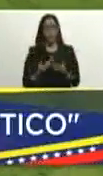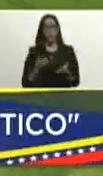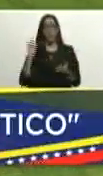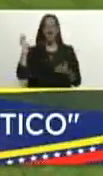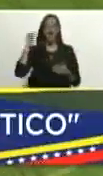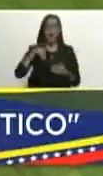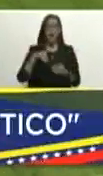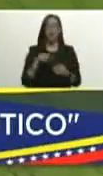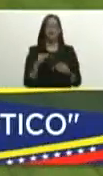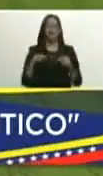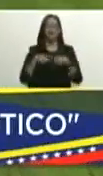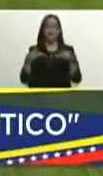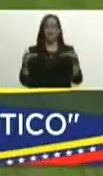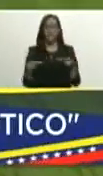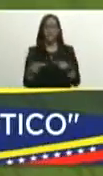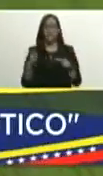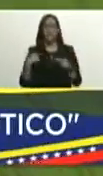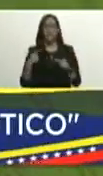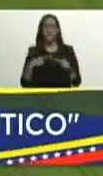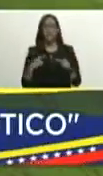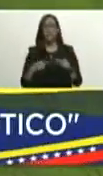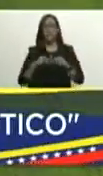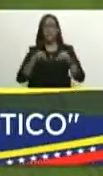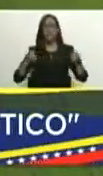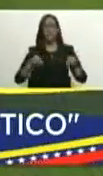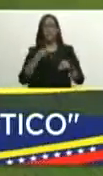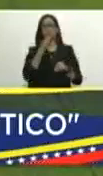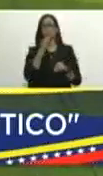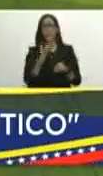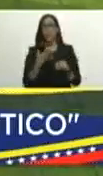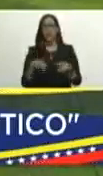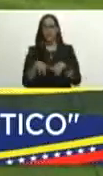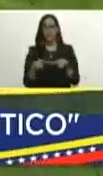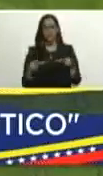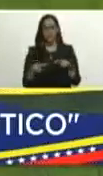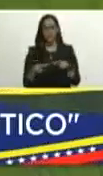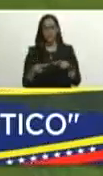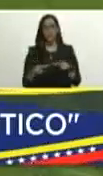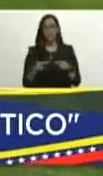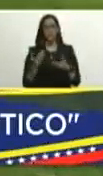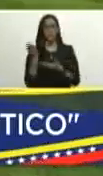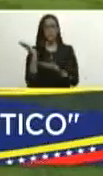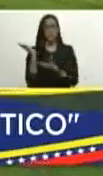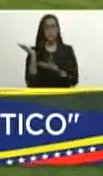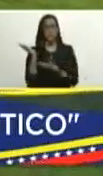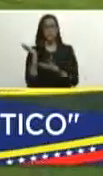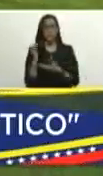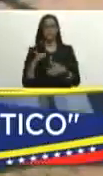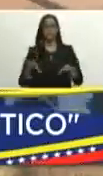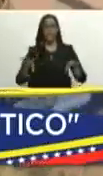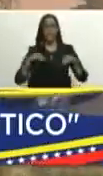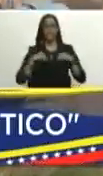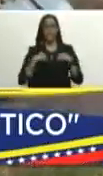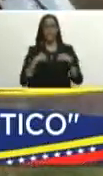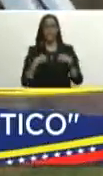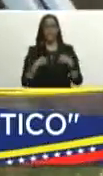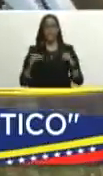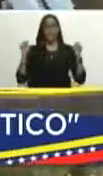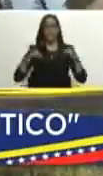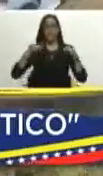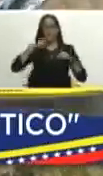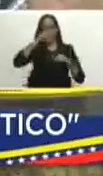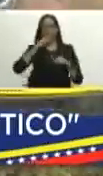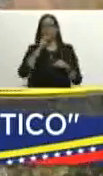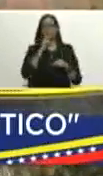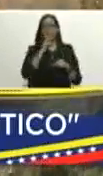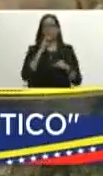también es una región que tiene unos suelos de óptimas condiciones unos suelos con una topografía bastante aceptable fíjense este año lo difícil